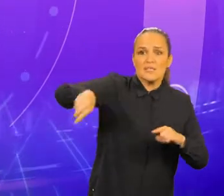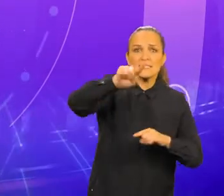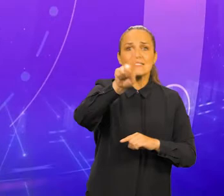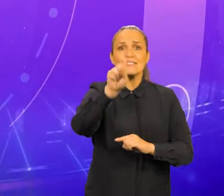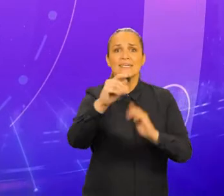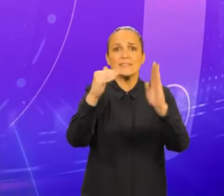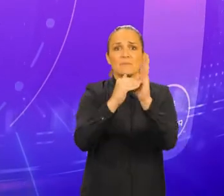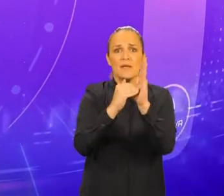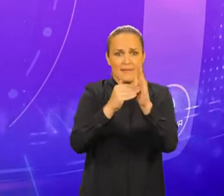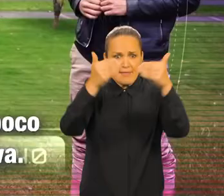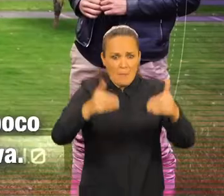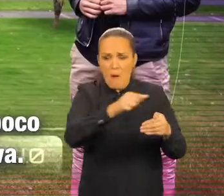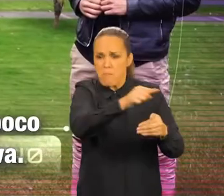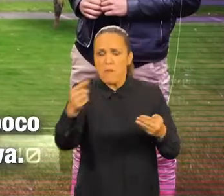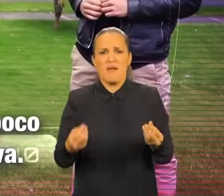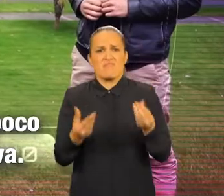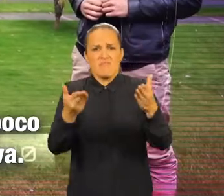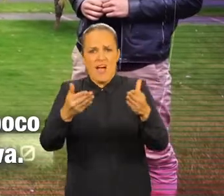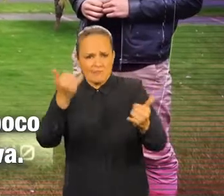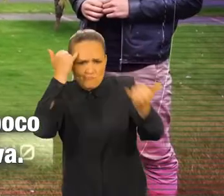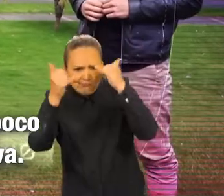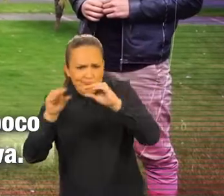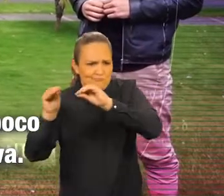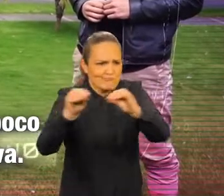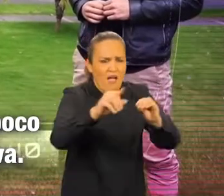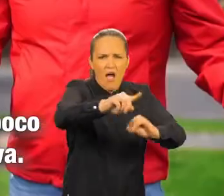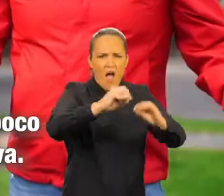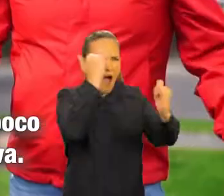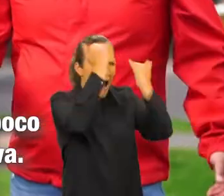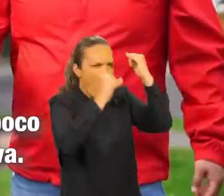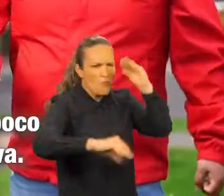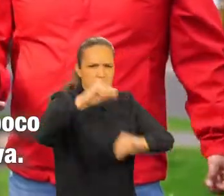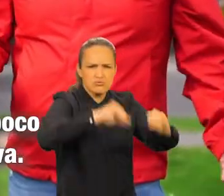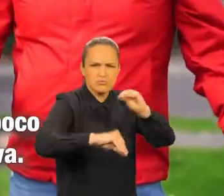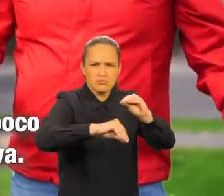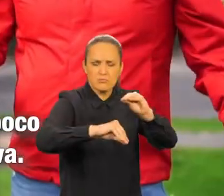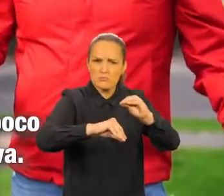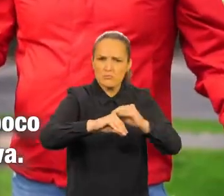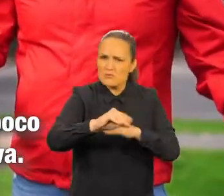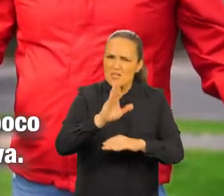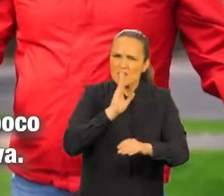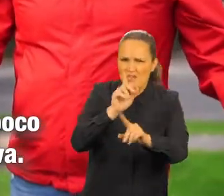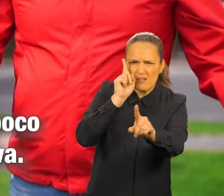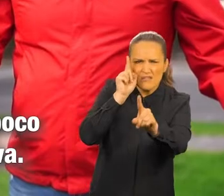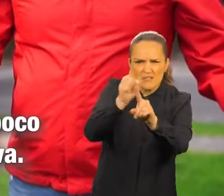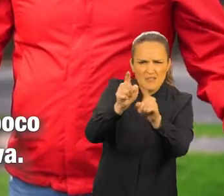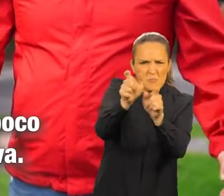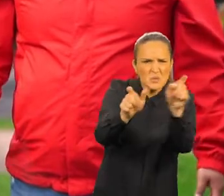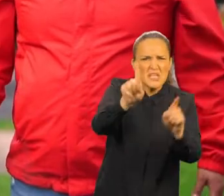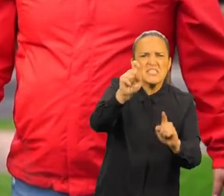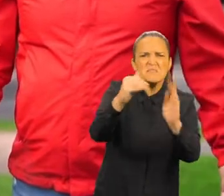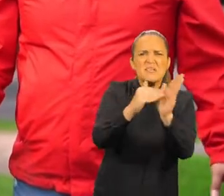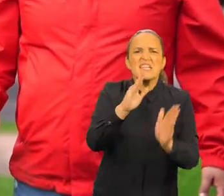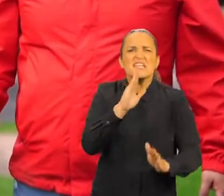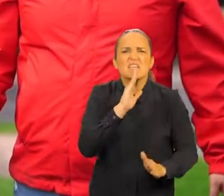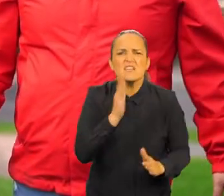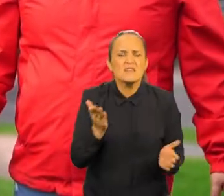creadores de contenidos. Es genial Diana, pues me gustaría saber un poco más de a quién está dirigida esta iniciativa.